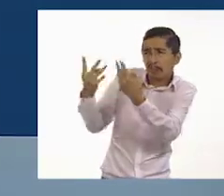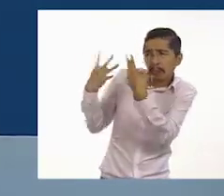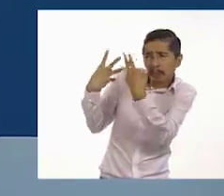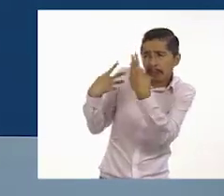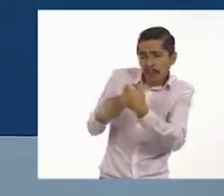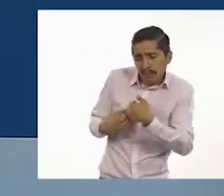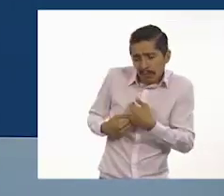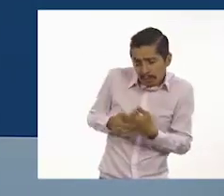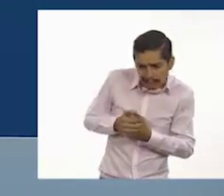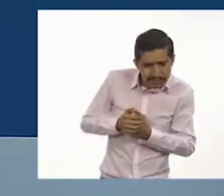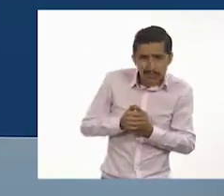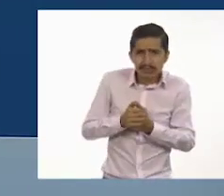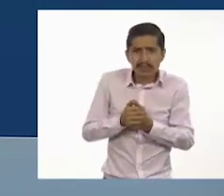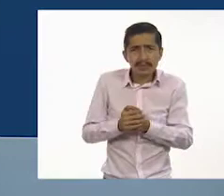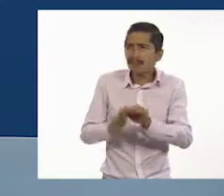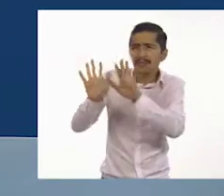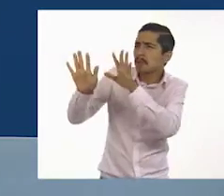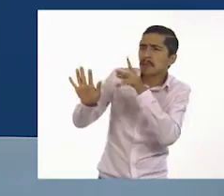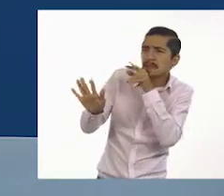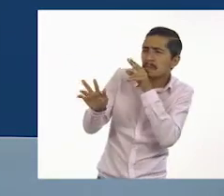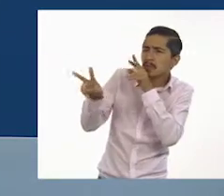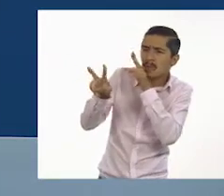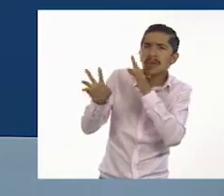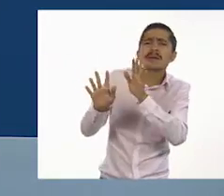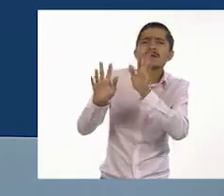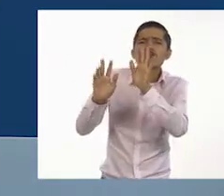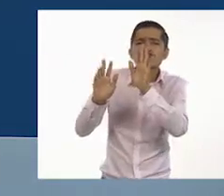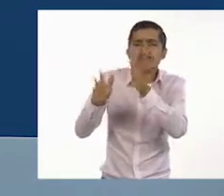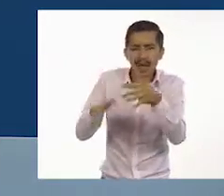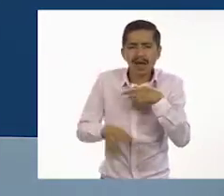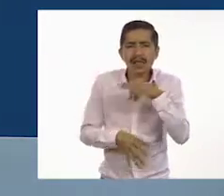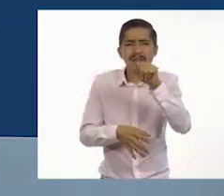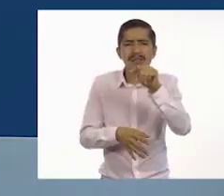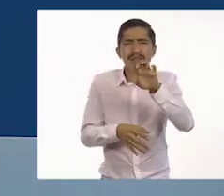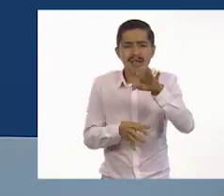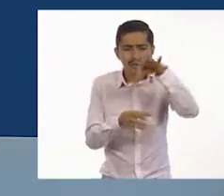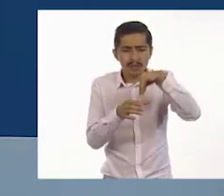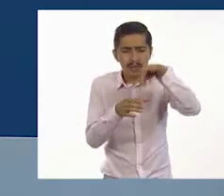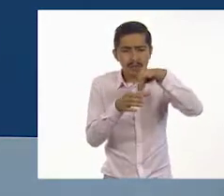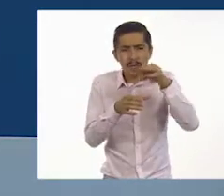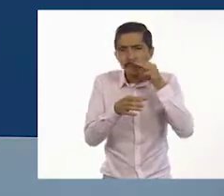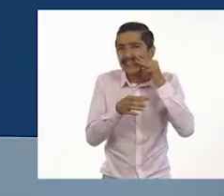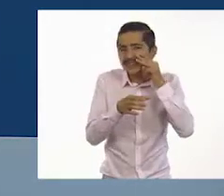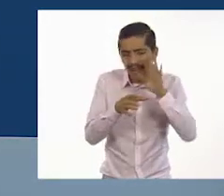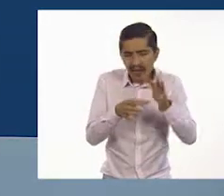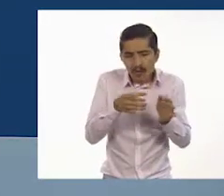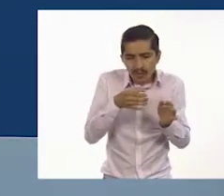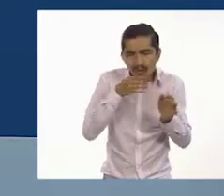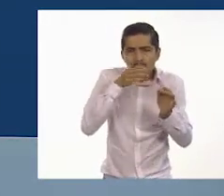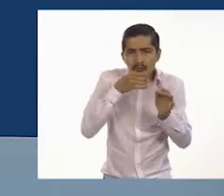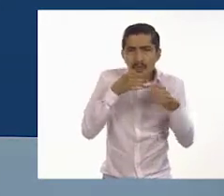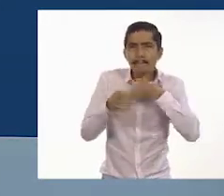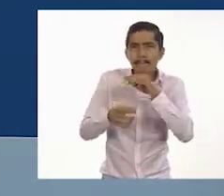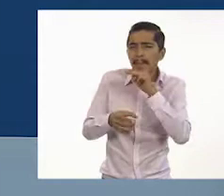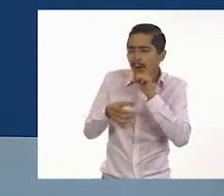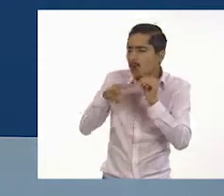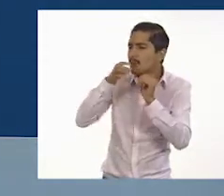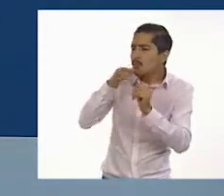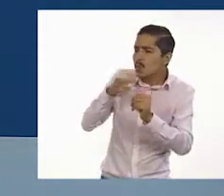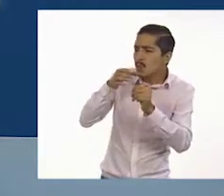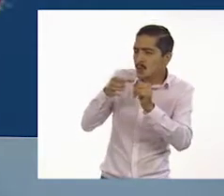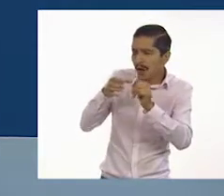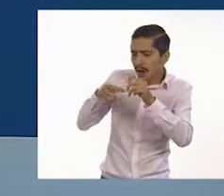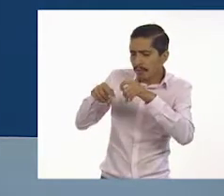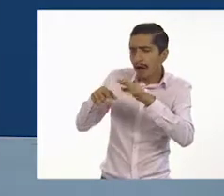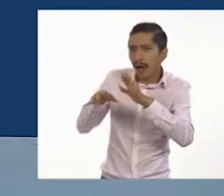Ay, pero no se preocupen. Ya me tomé mi tecito de manzanilla que me hizo mi mamá y ya me estoy sintiendo